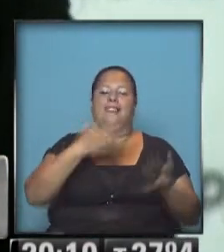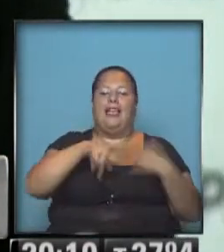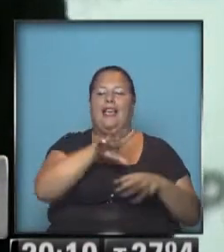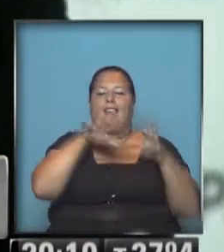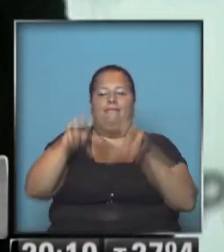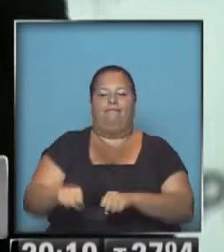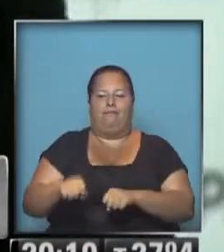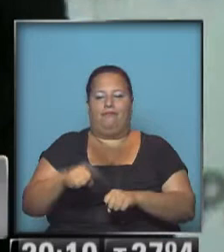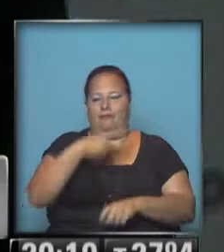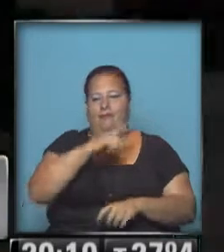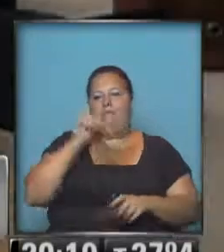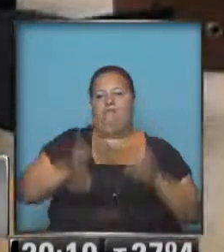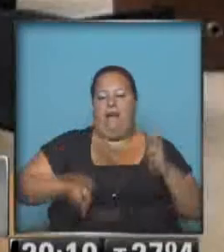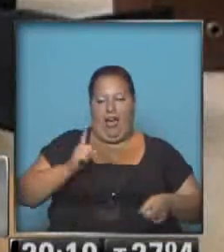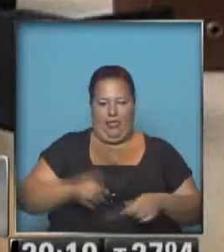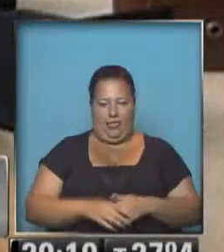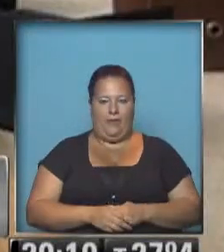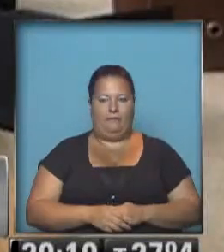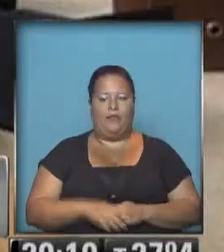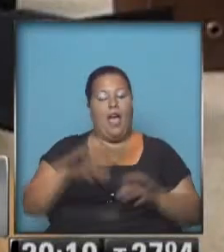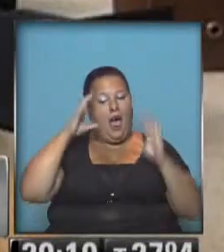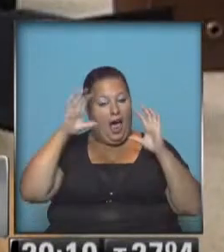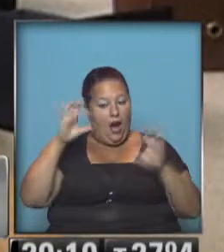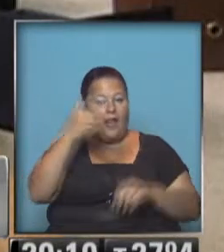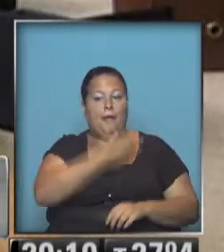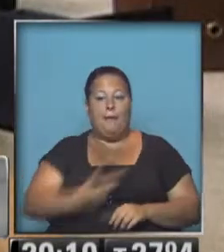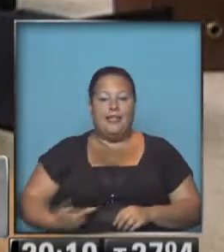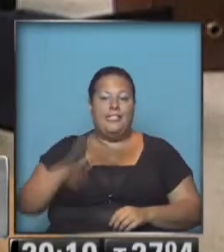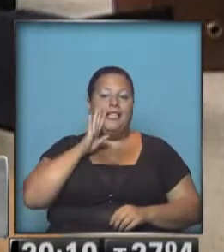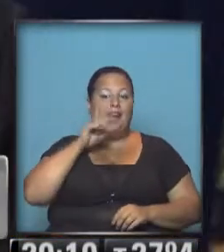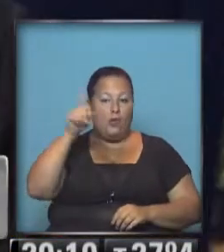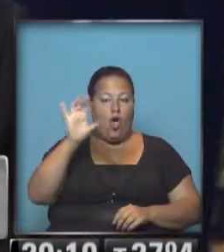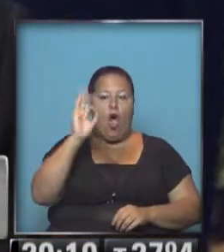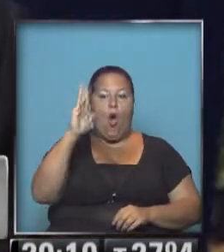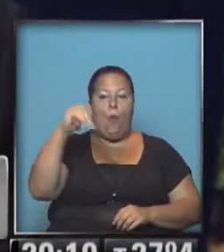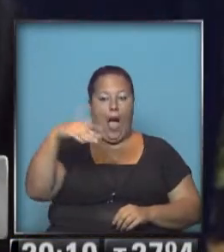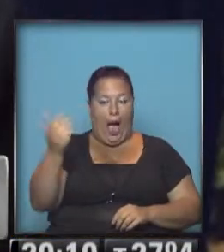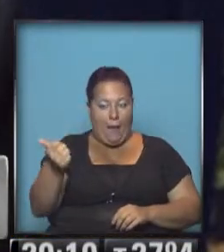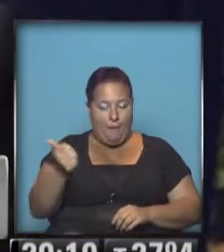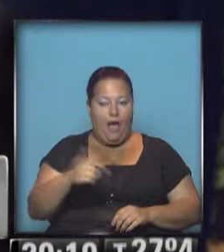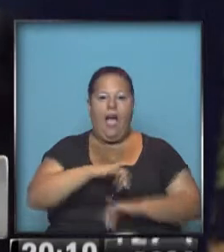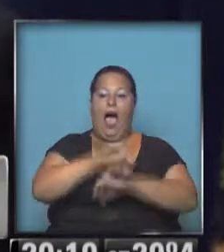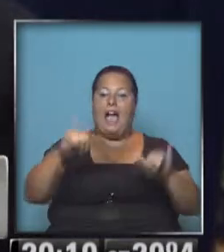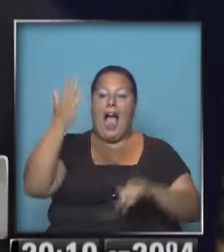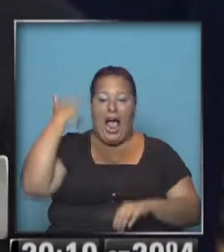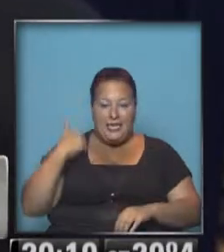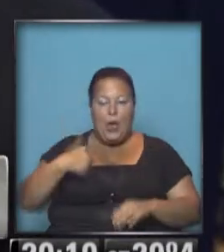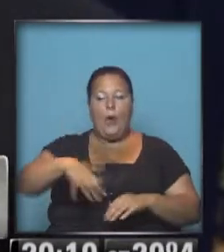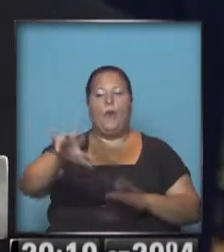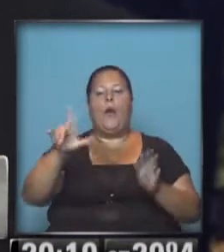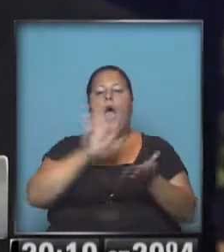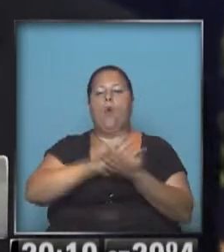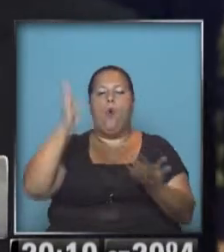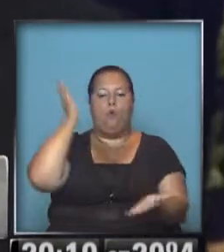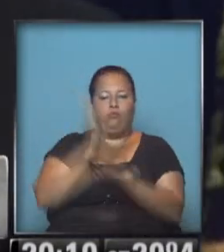intervencionismo imperialista. Hay que recordar que el presidente estadounidense Barack Obama anunció ayer que implementará nuevas